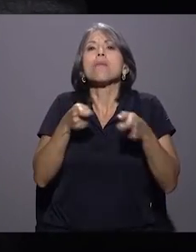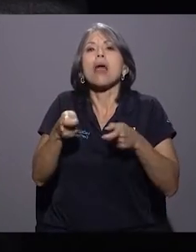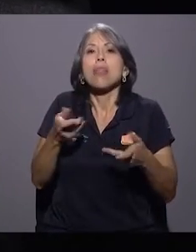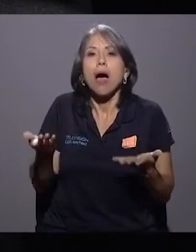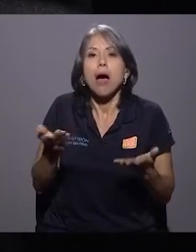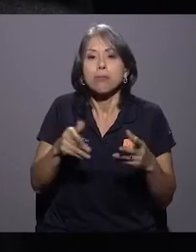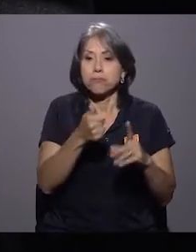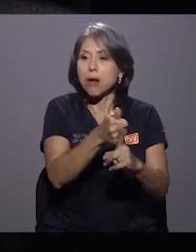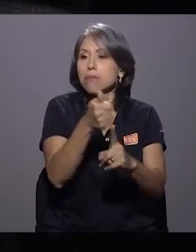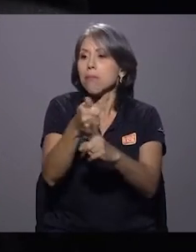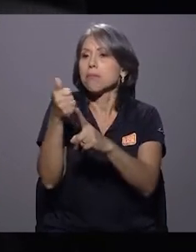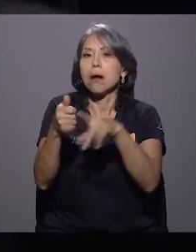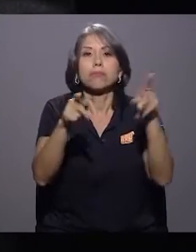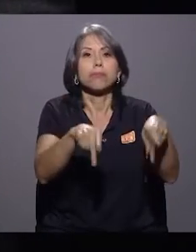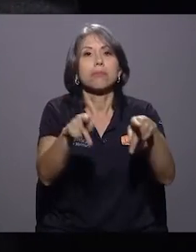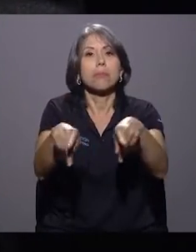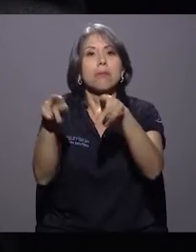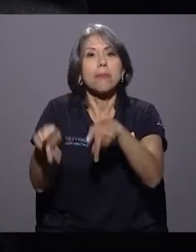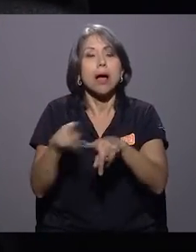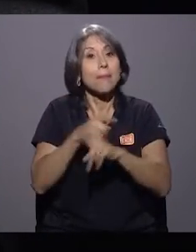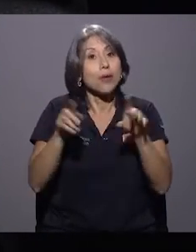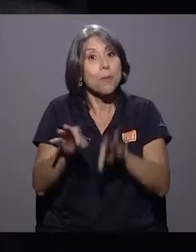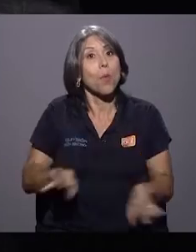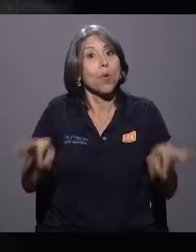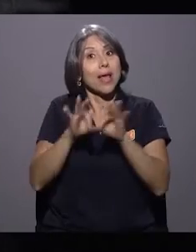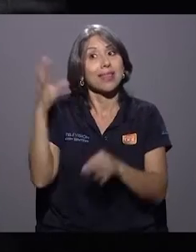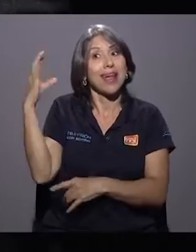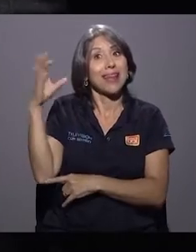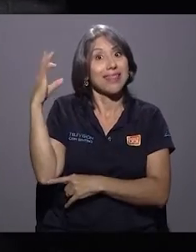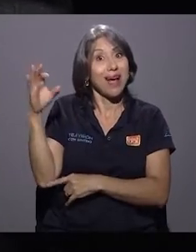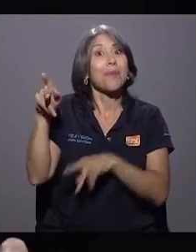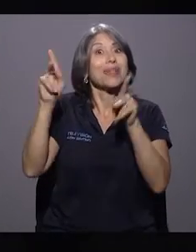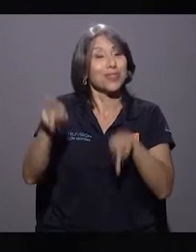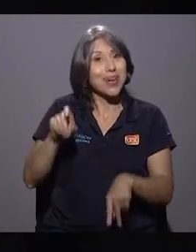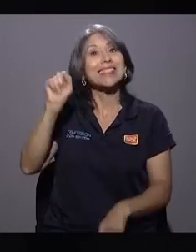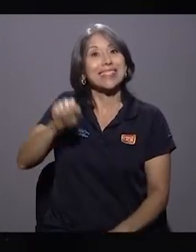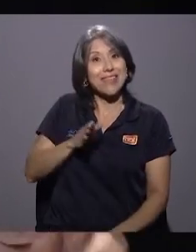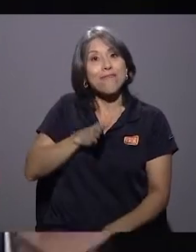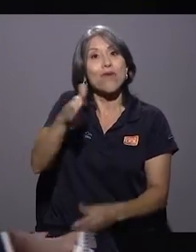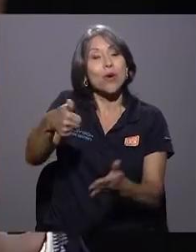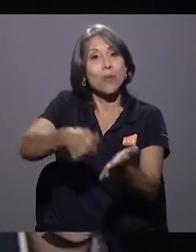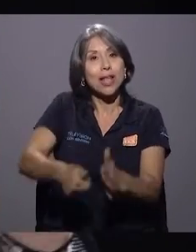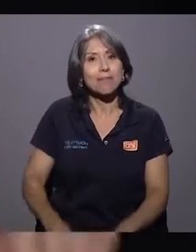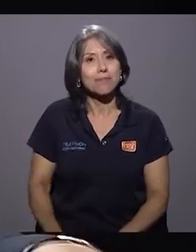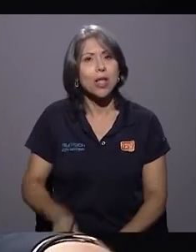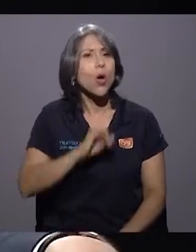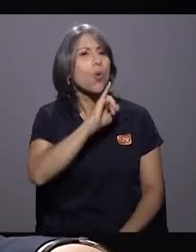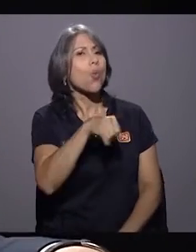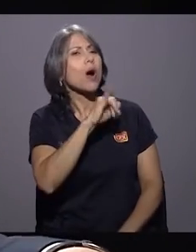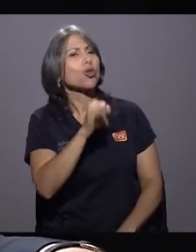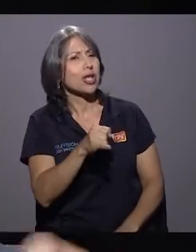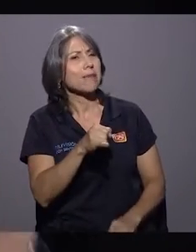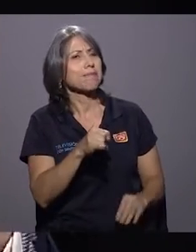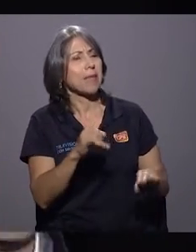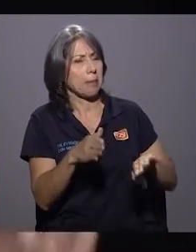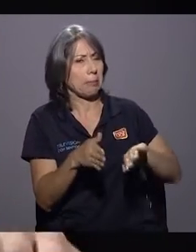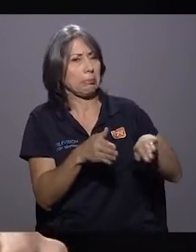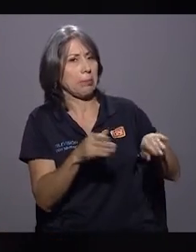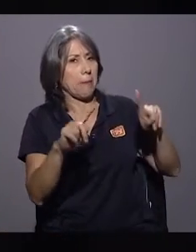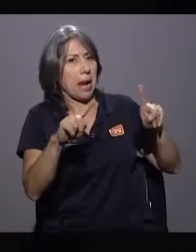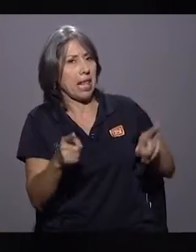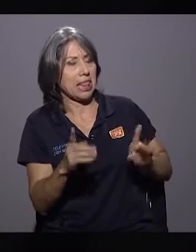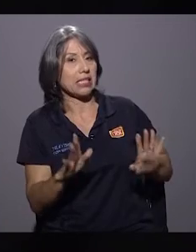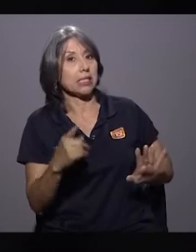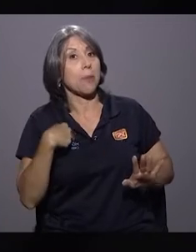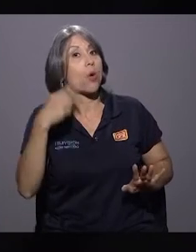ciudadanía. Pero lo importante es que la ciudadanía en Cartago dijo presente y fue a votar. Don Juansella, paréntesis, vea que yo creo